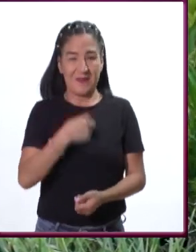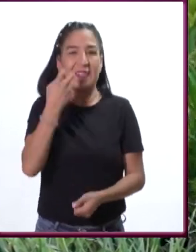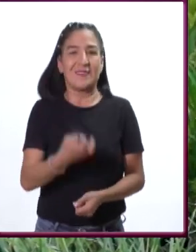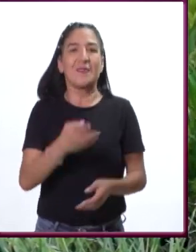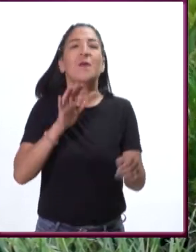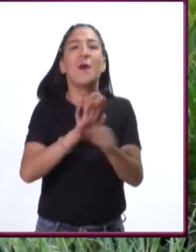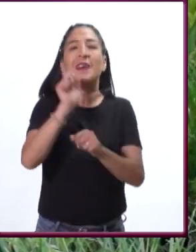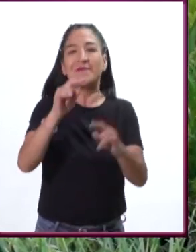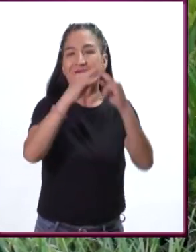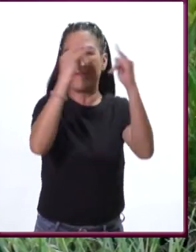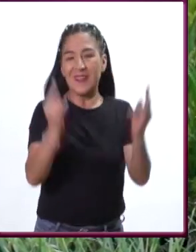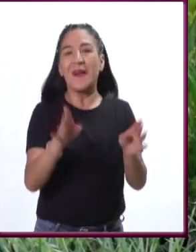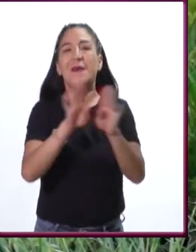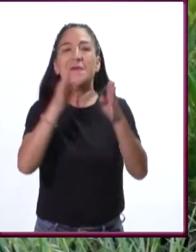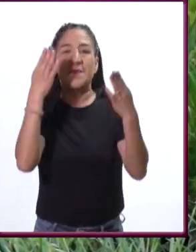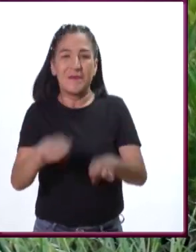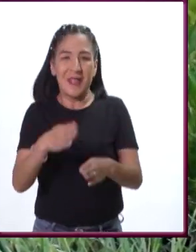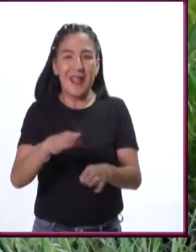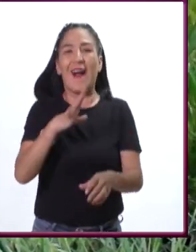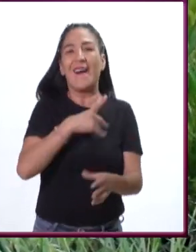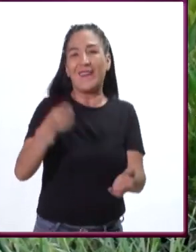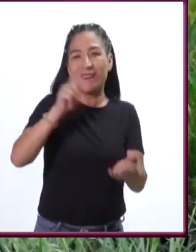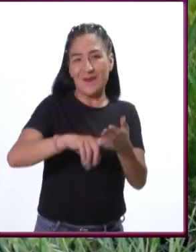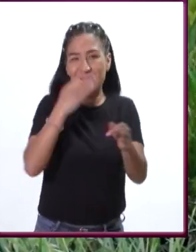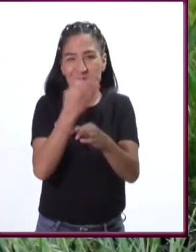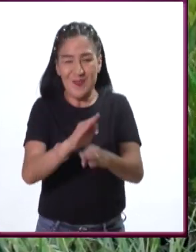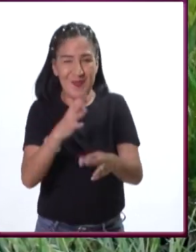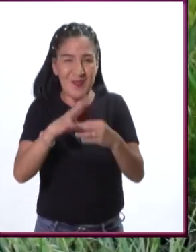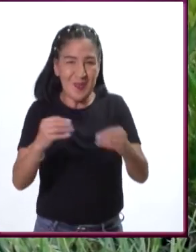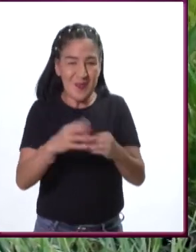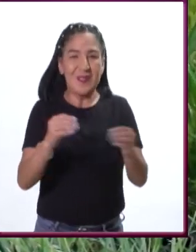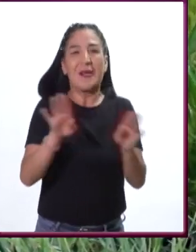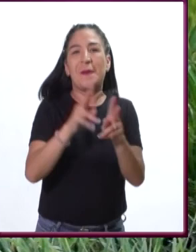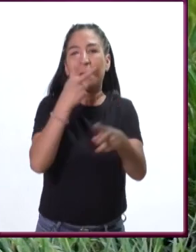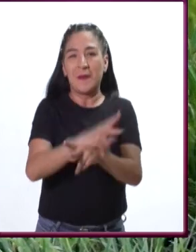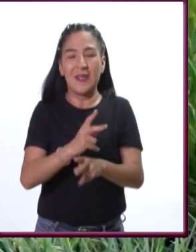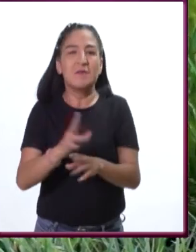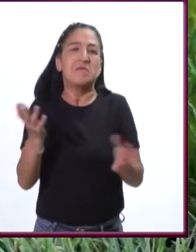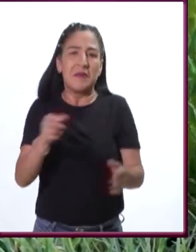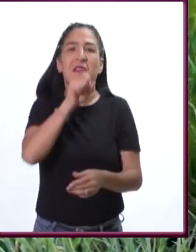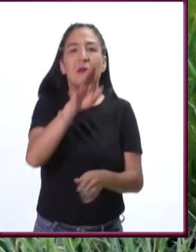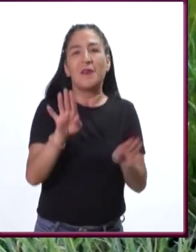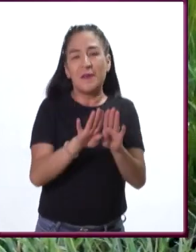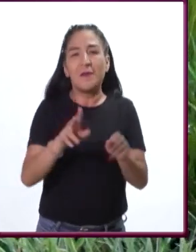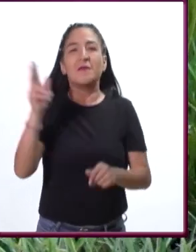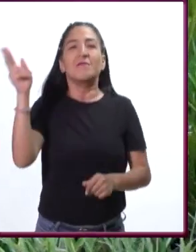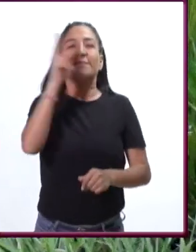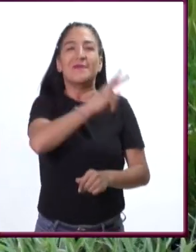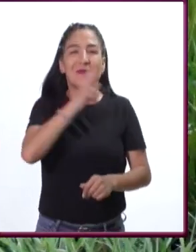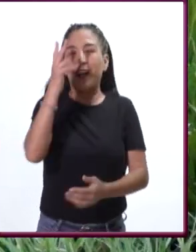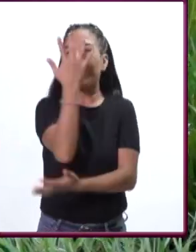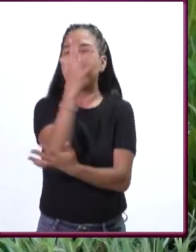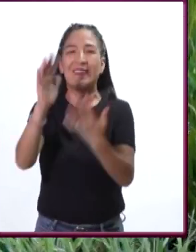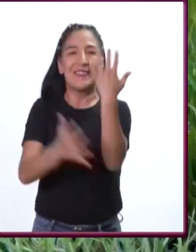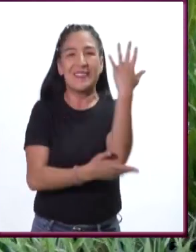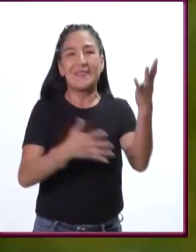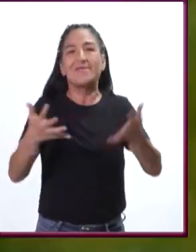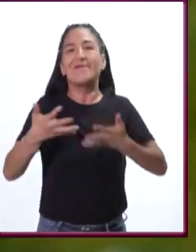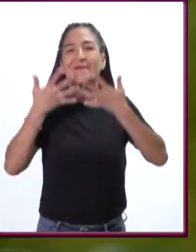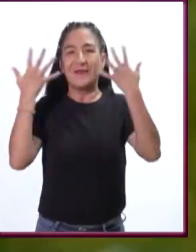está en un puesto colorido de un mercado con frutas frescas o en poder respirar profundo frente a un paisaje arbolado.